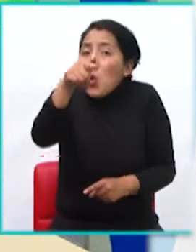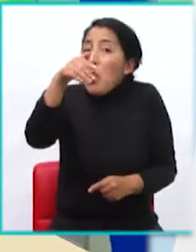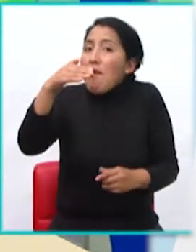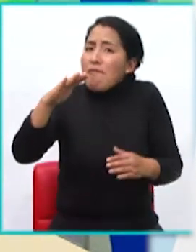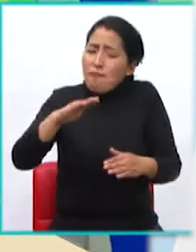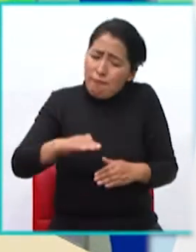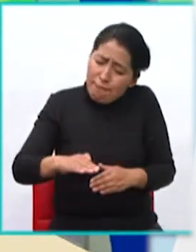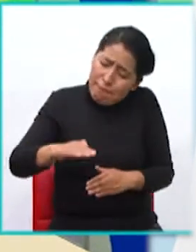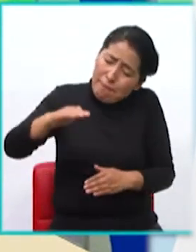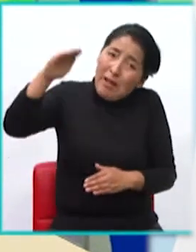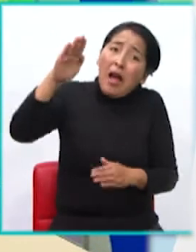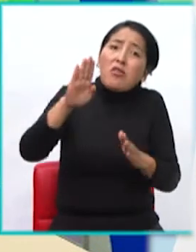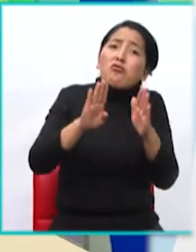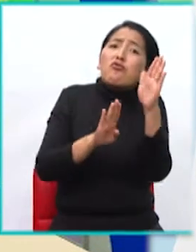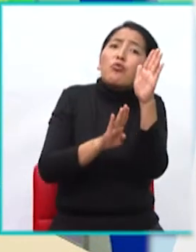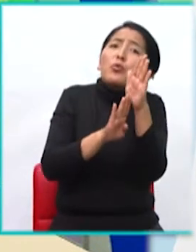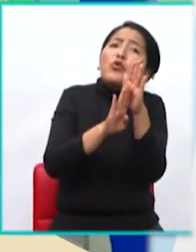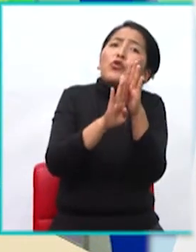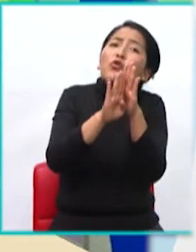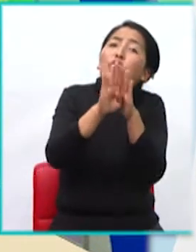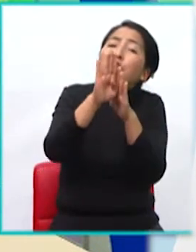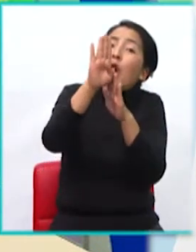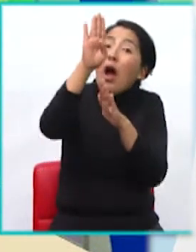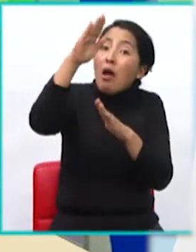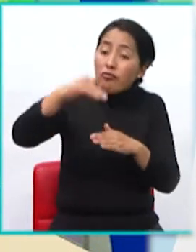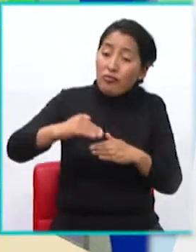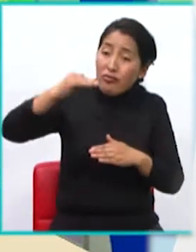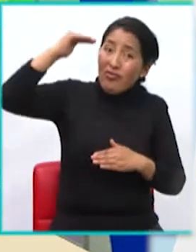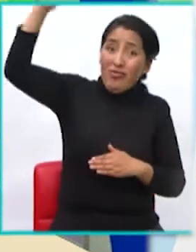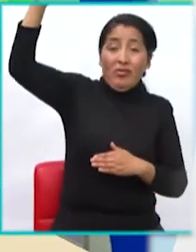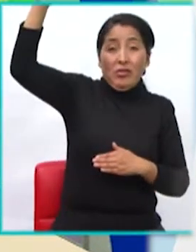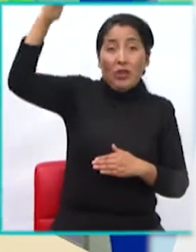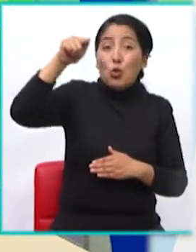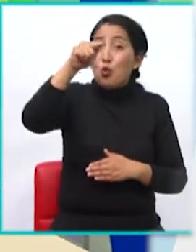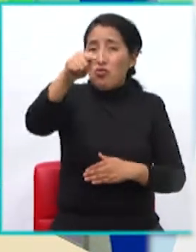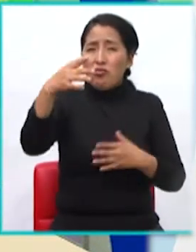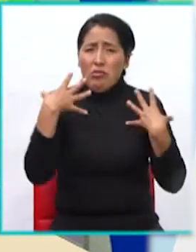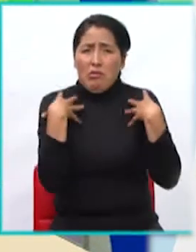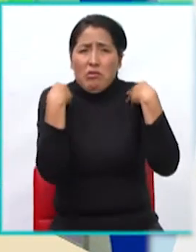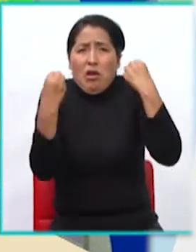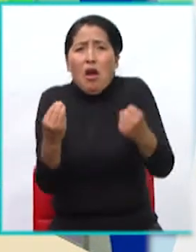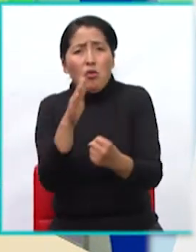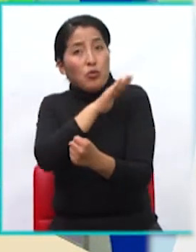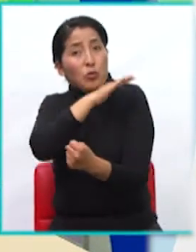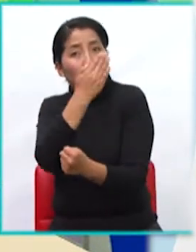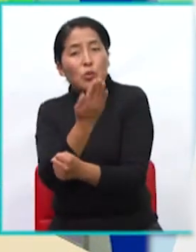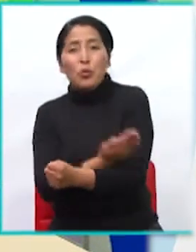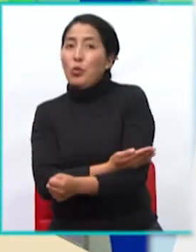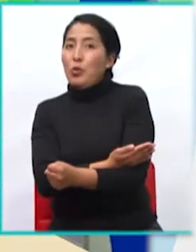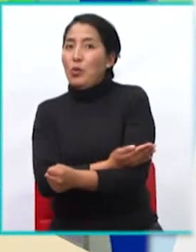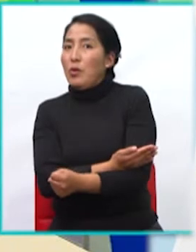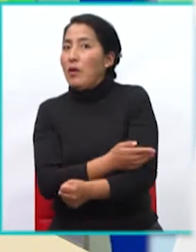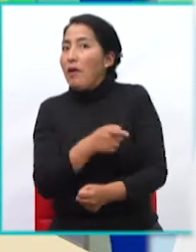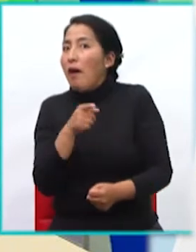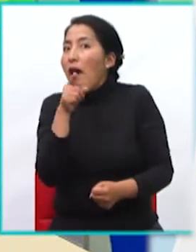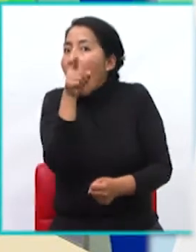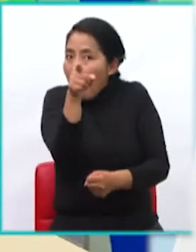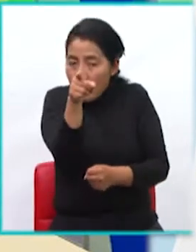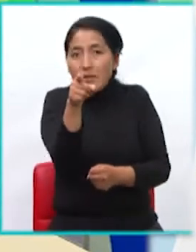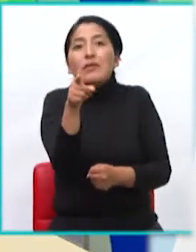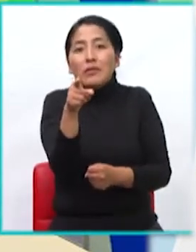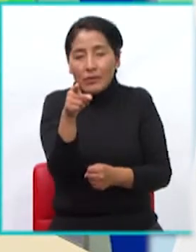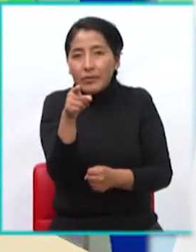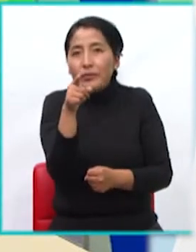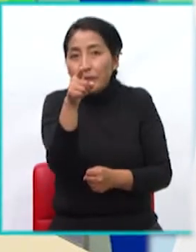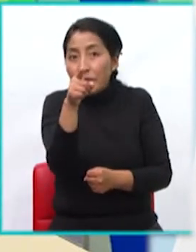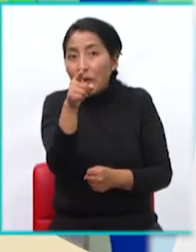¡Grandes! Queremos crecer sanos y fuertes. ¿Sí? Entonces, vamos a hacer de